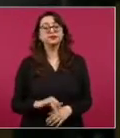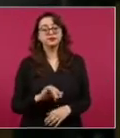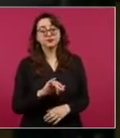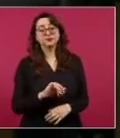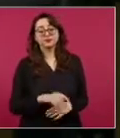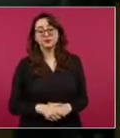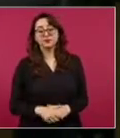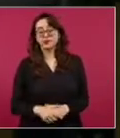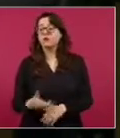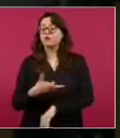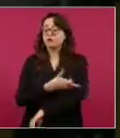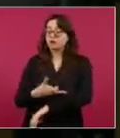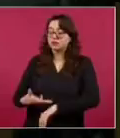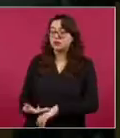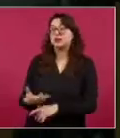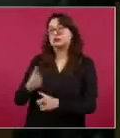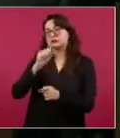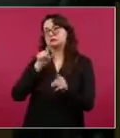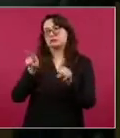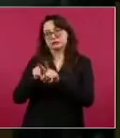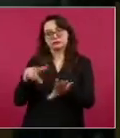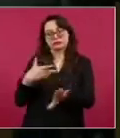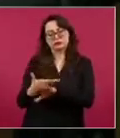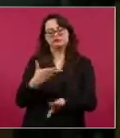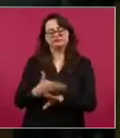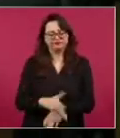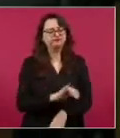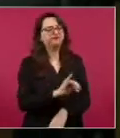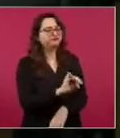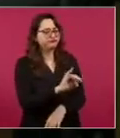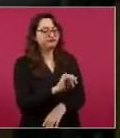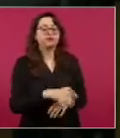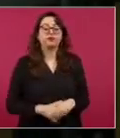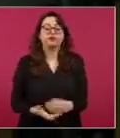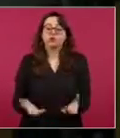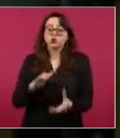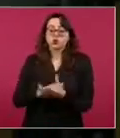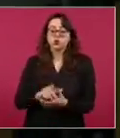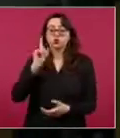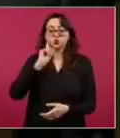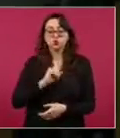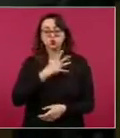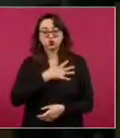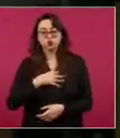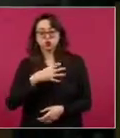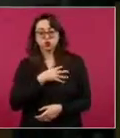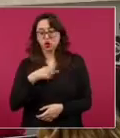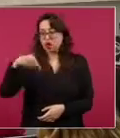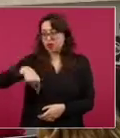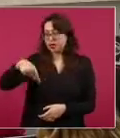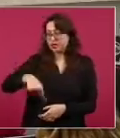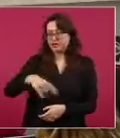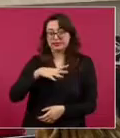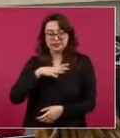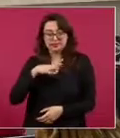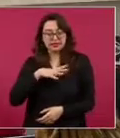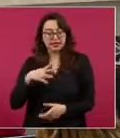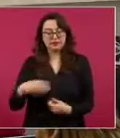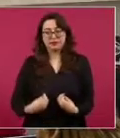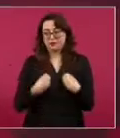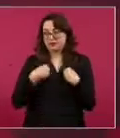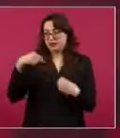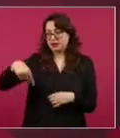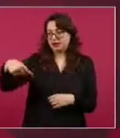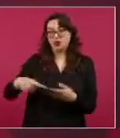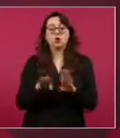Y también saben si la esposa y sus hijos, que están aquí en México, cómo están en este momento. Están bien,